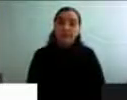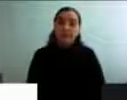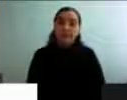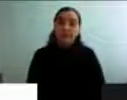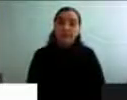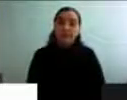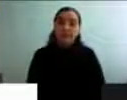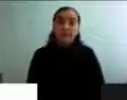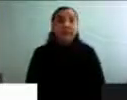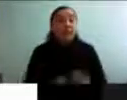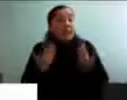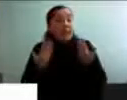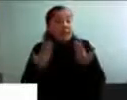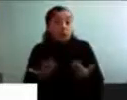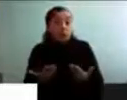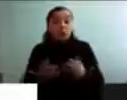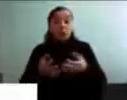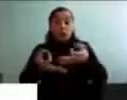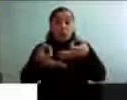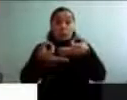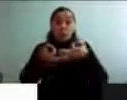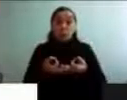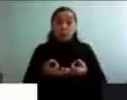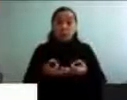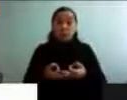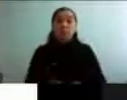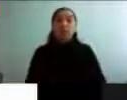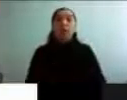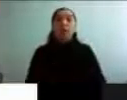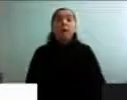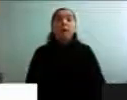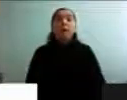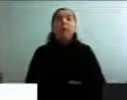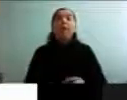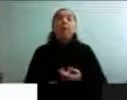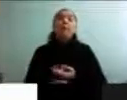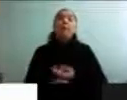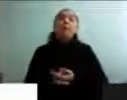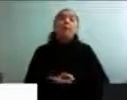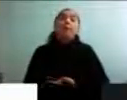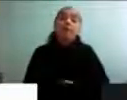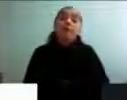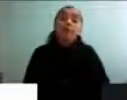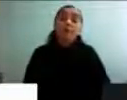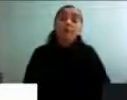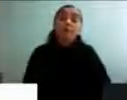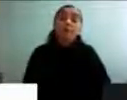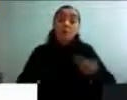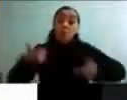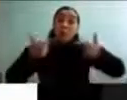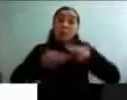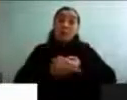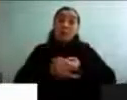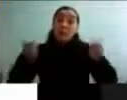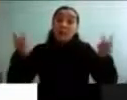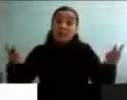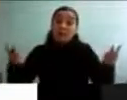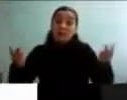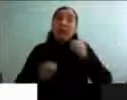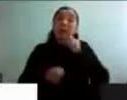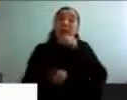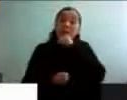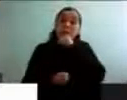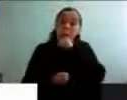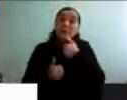Entonces, a modo de conclusión, con políticas públicas y servicios adecuados, el envejecimiento de la población puede verse como una oportunidad,